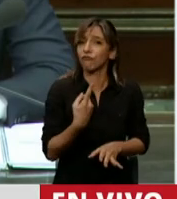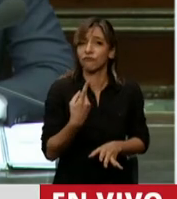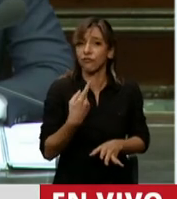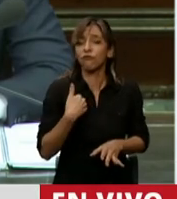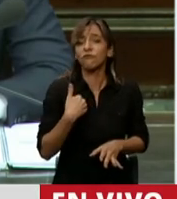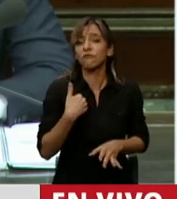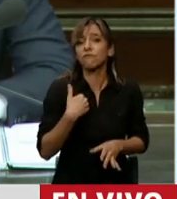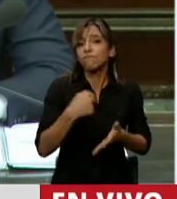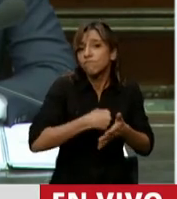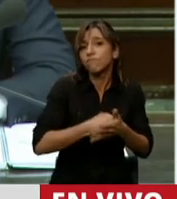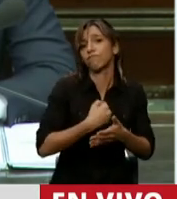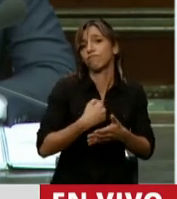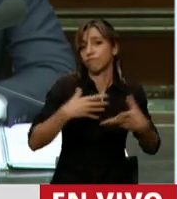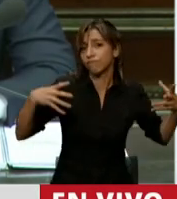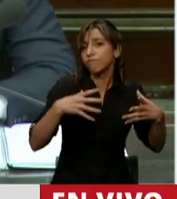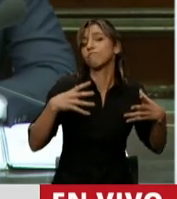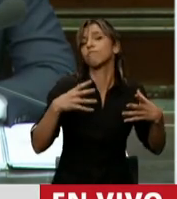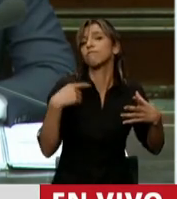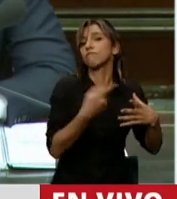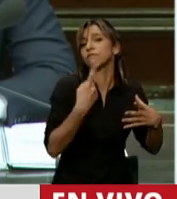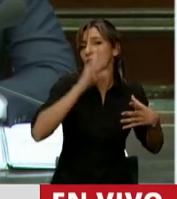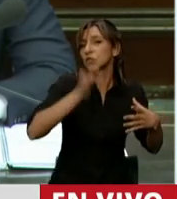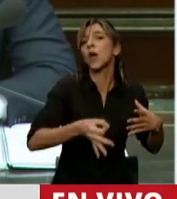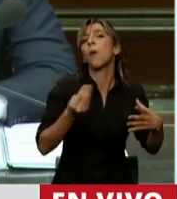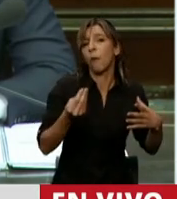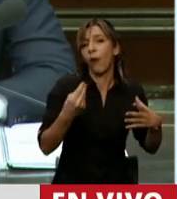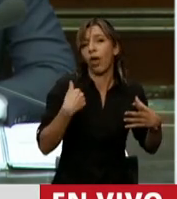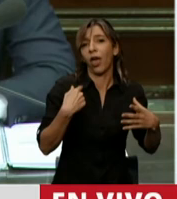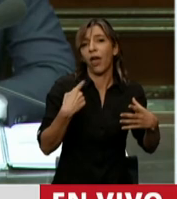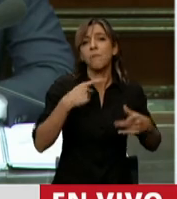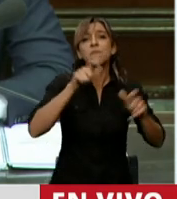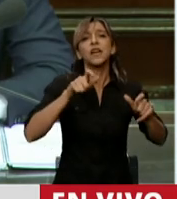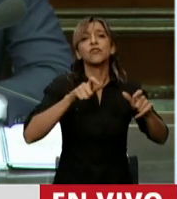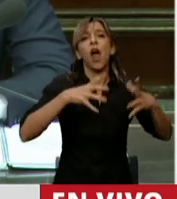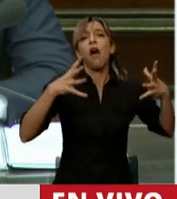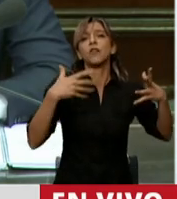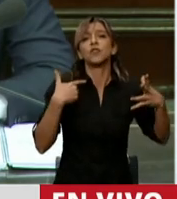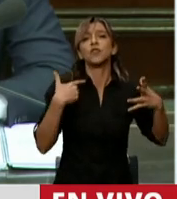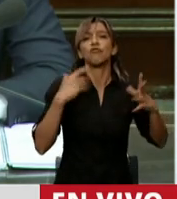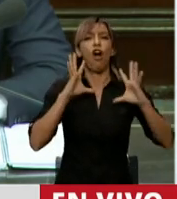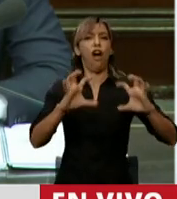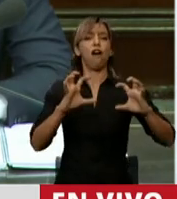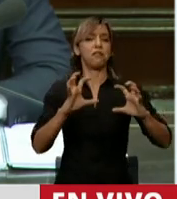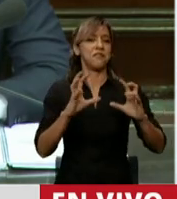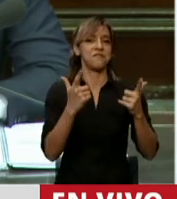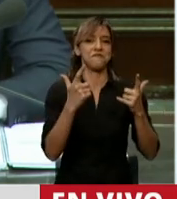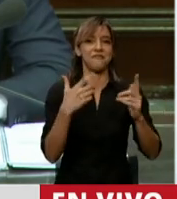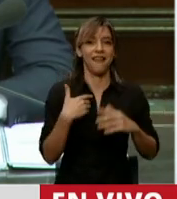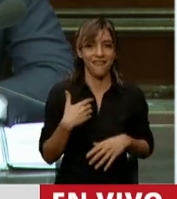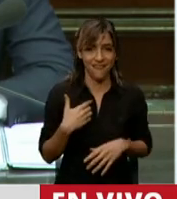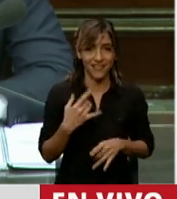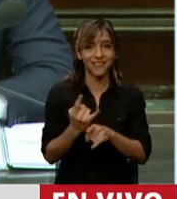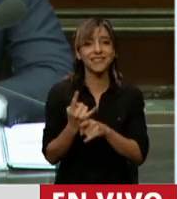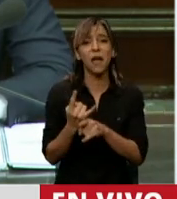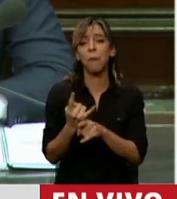sabemos perfectamente que las multitudes no odian, que odian las minorías, porque conquistar derechos